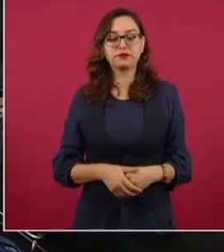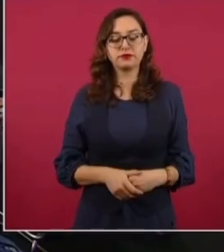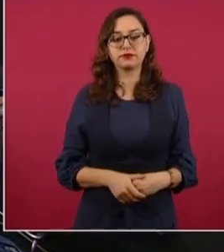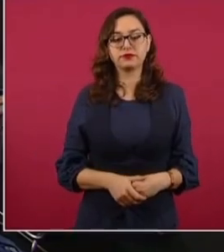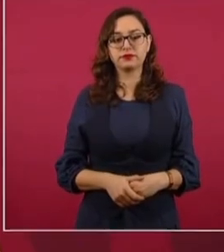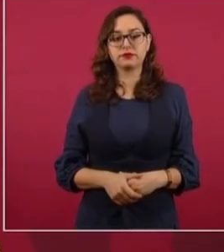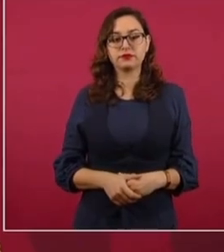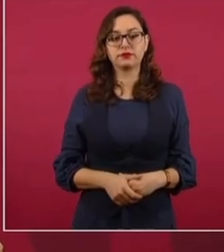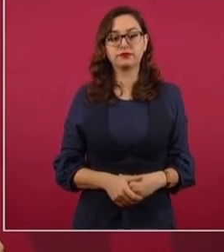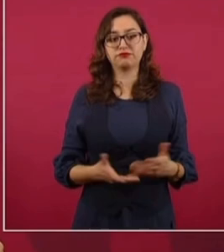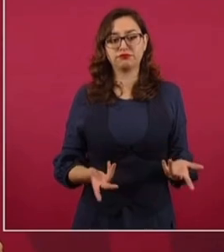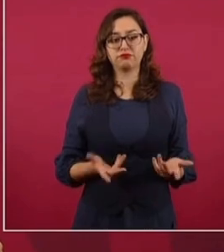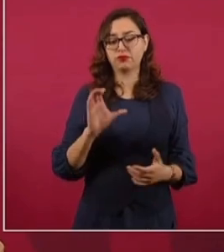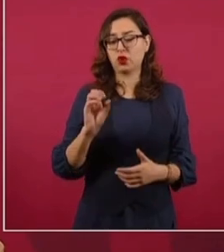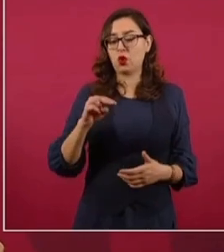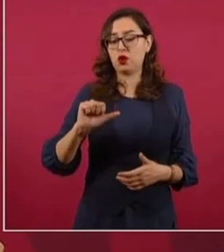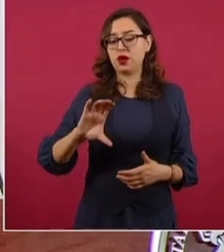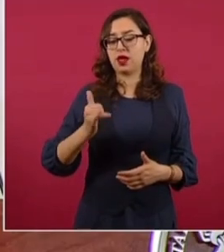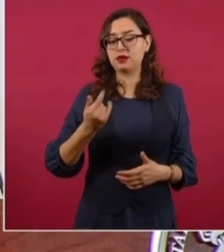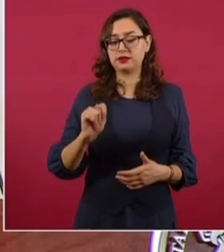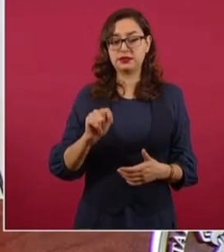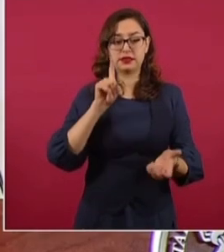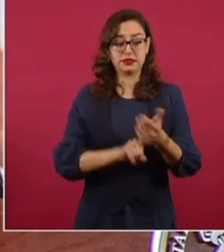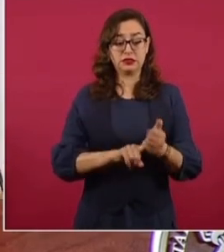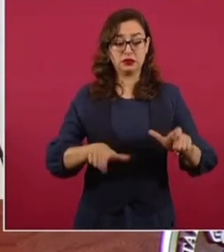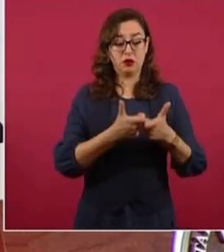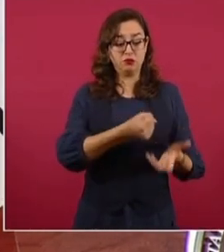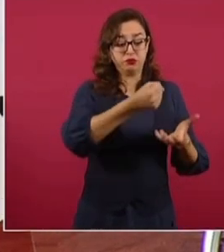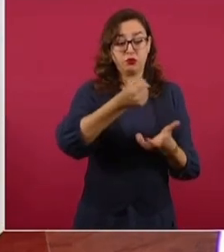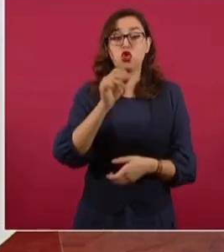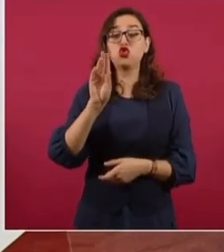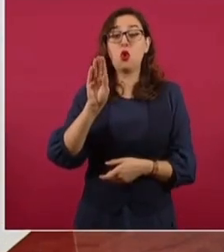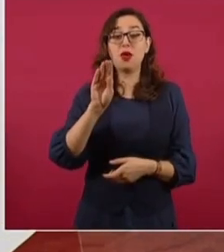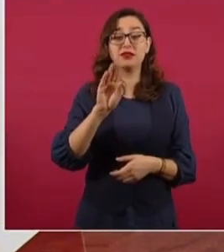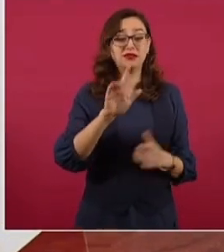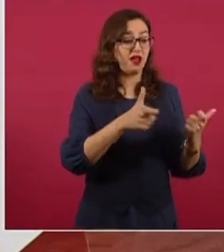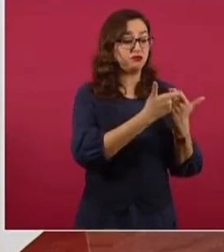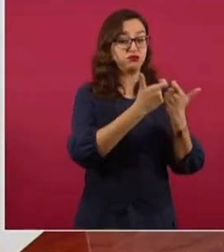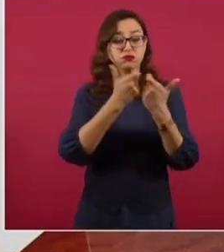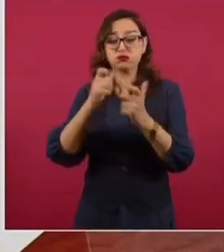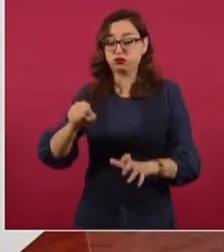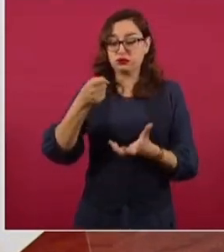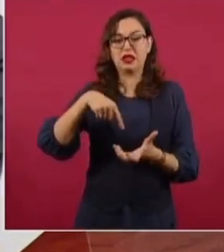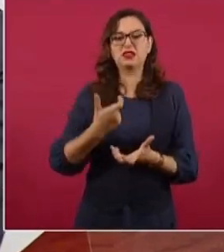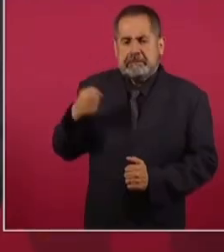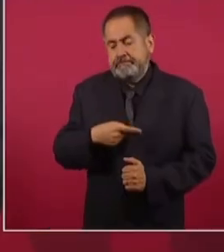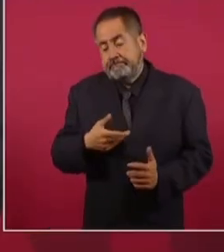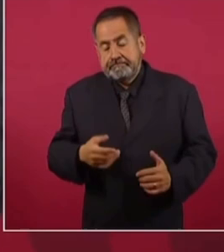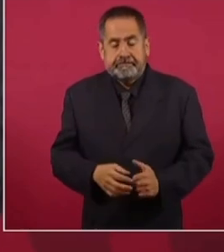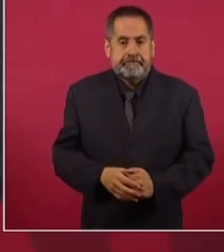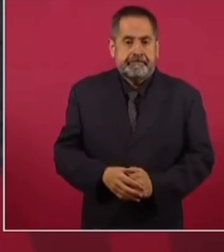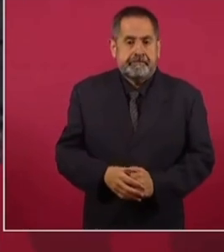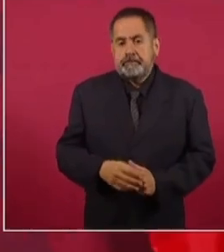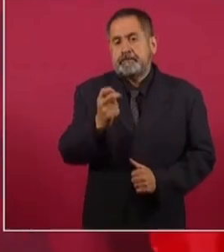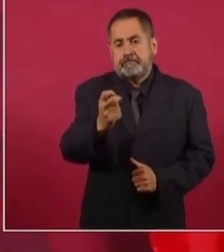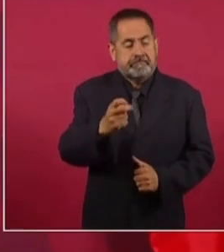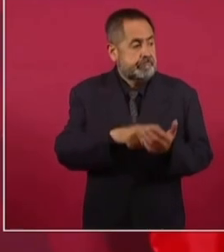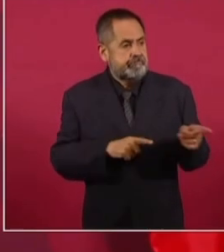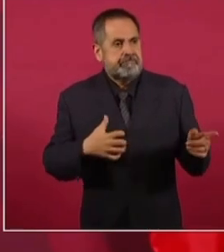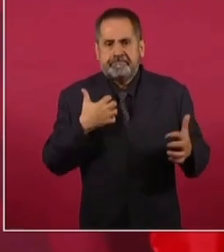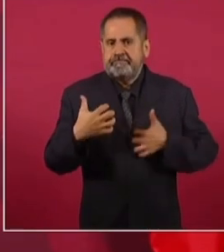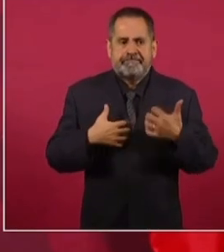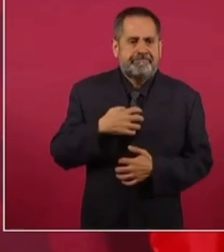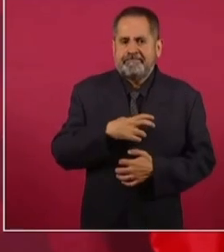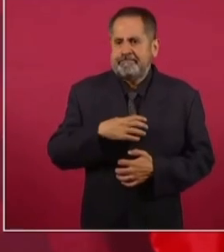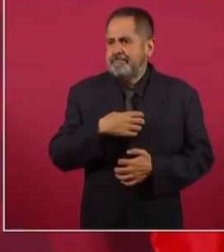como 90 fideicomisos los de Conacyt y todo ese dinero del pueblo iba a las grandes empresas. Por eso es su coraje,